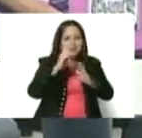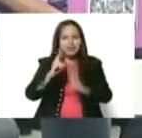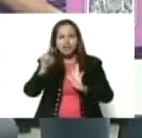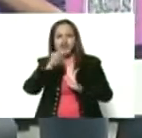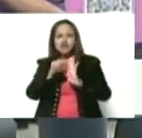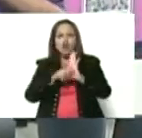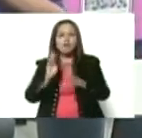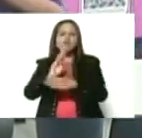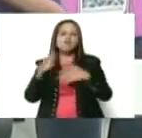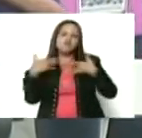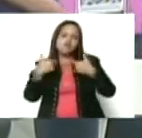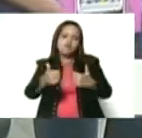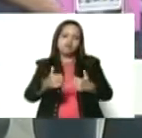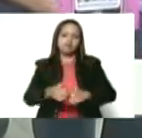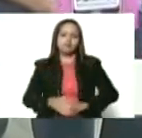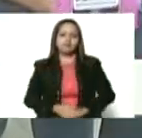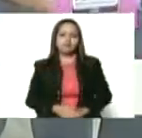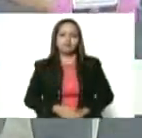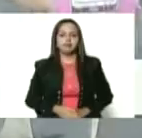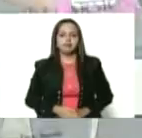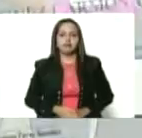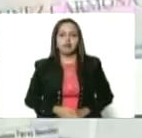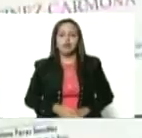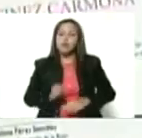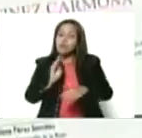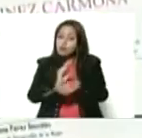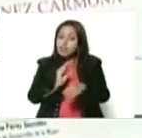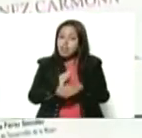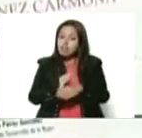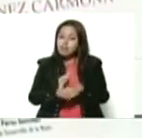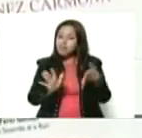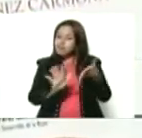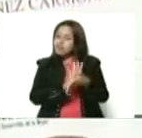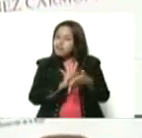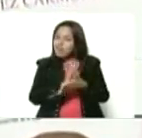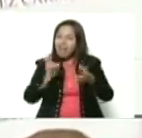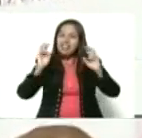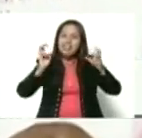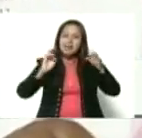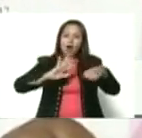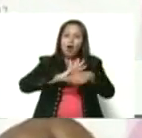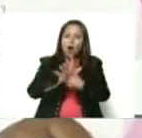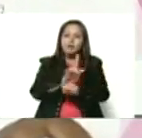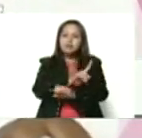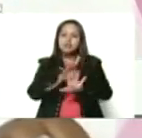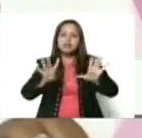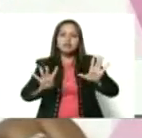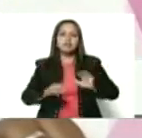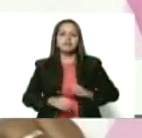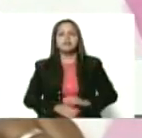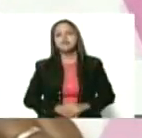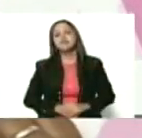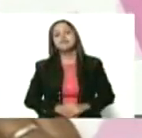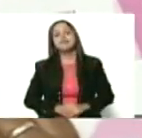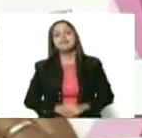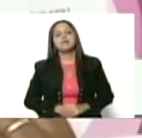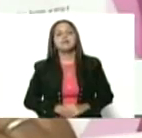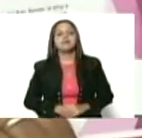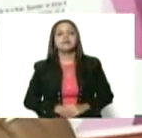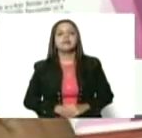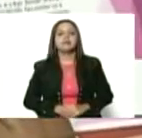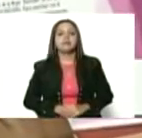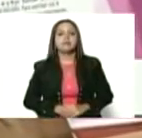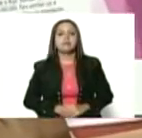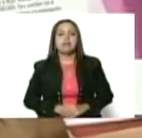medidas de bioseguridad, precisamente cuidándonos de este tema del COVID-19 y por supuesto, yo